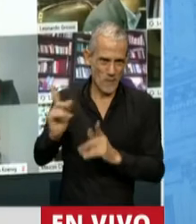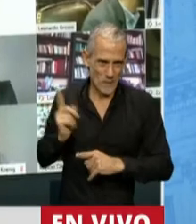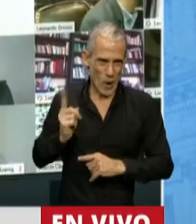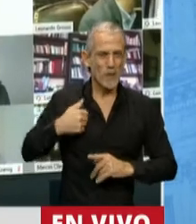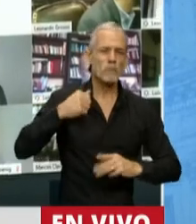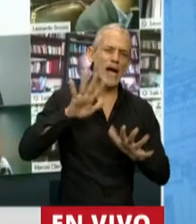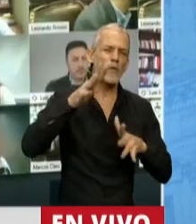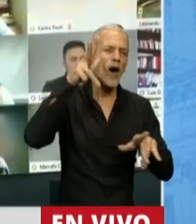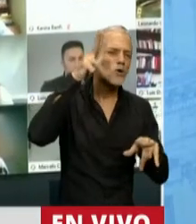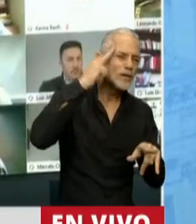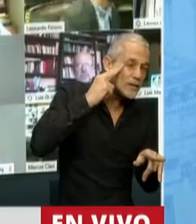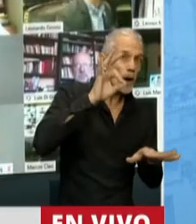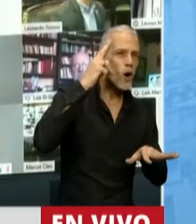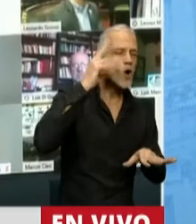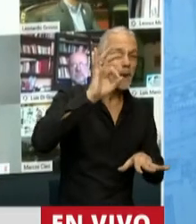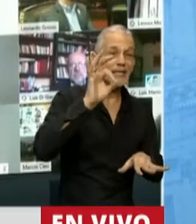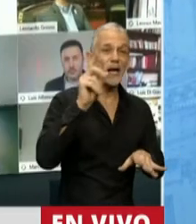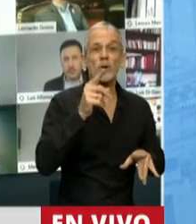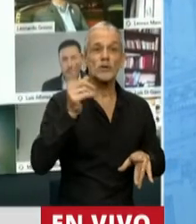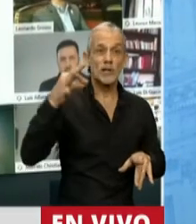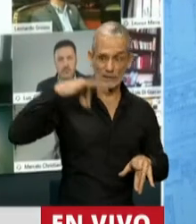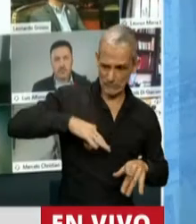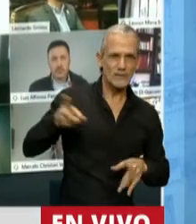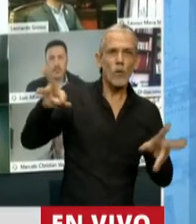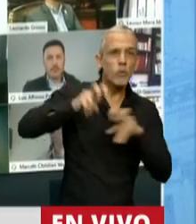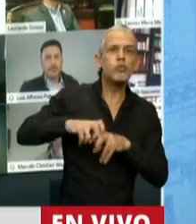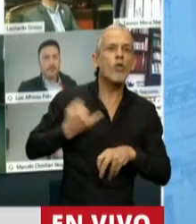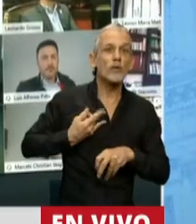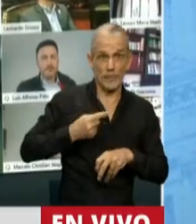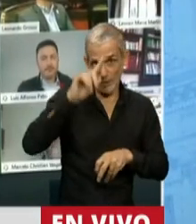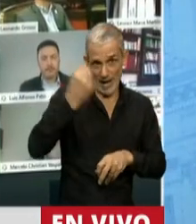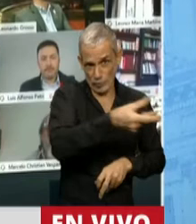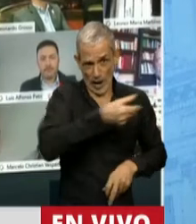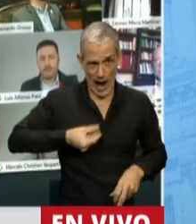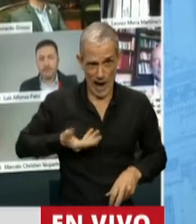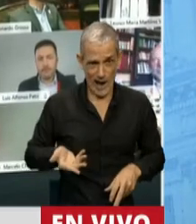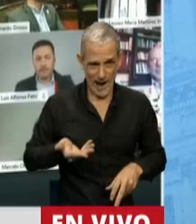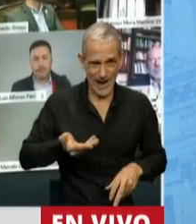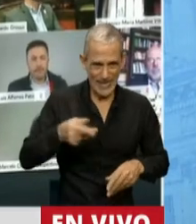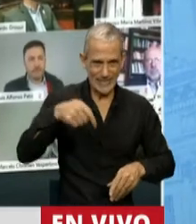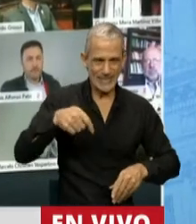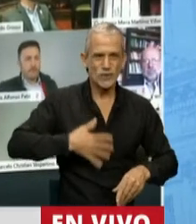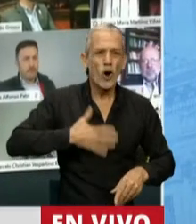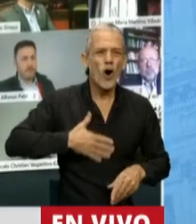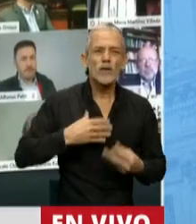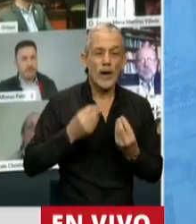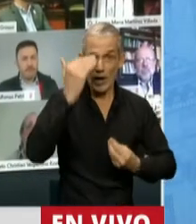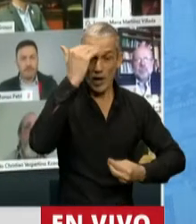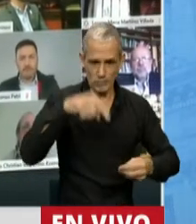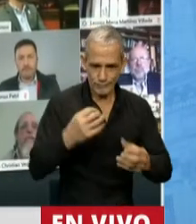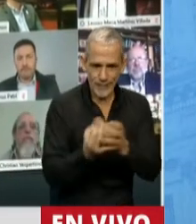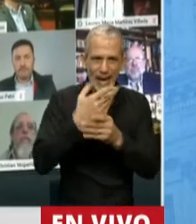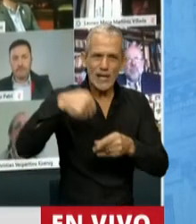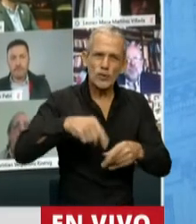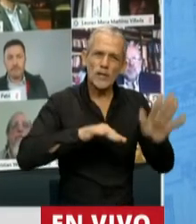89-90% de su ingreso son los recursos nacionales. Y celebramos la constitución de este